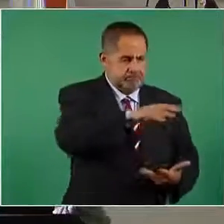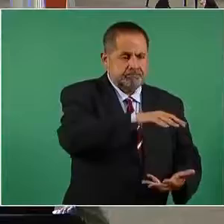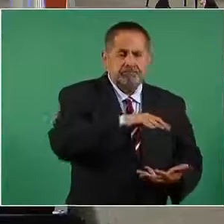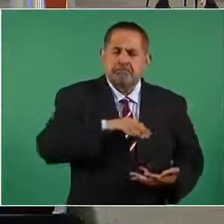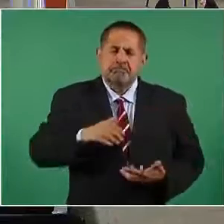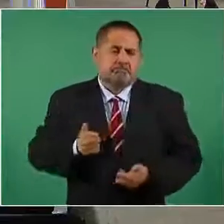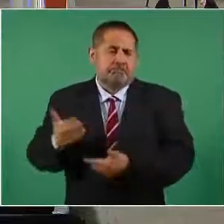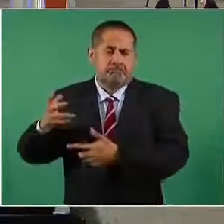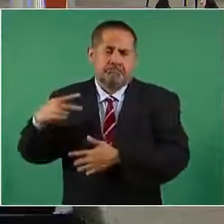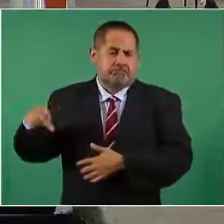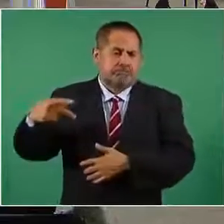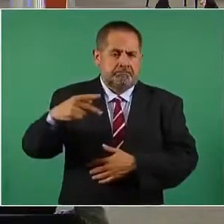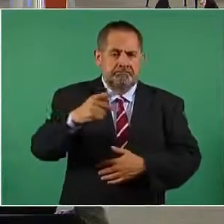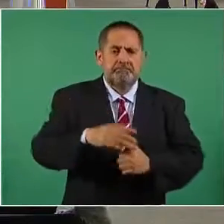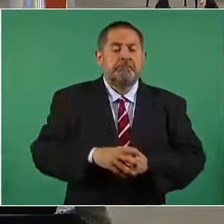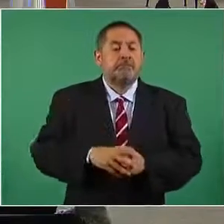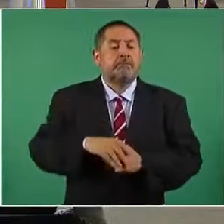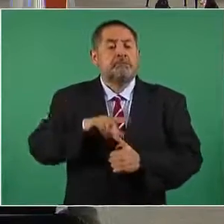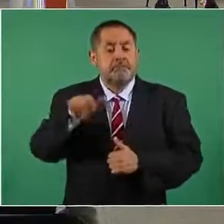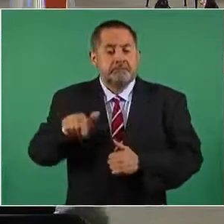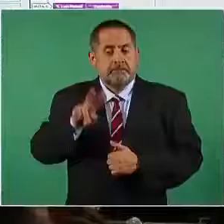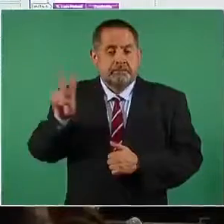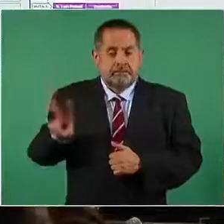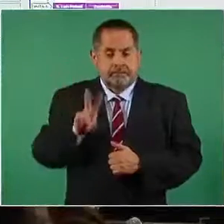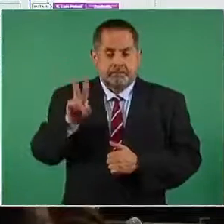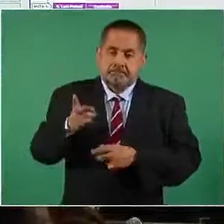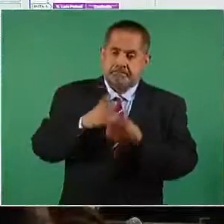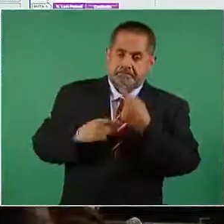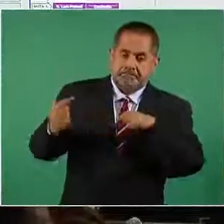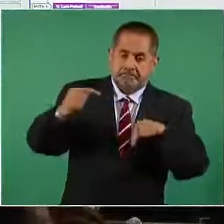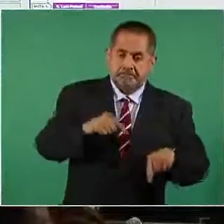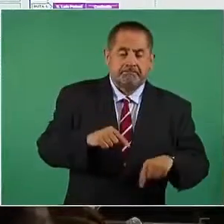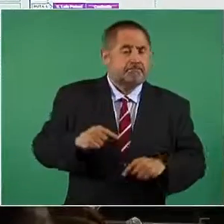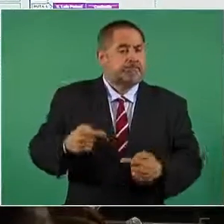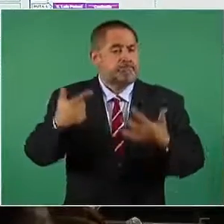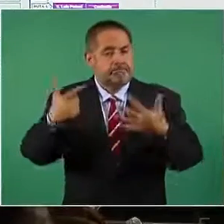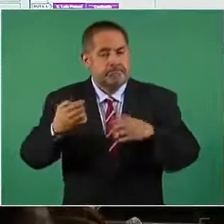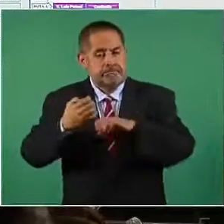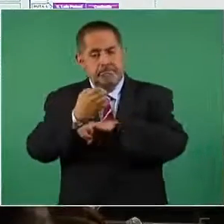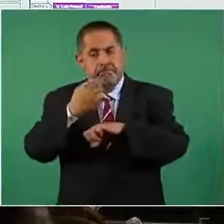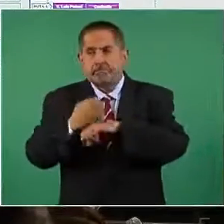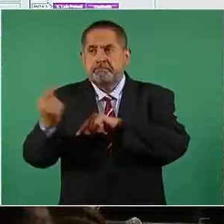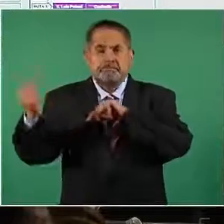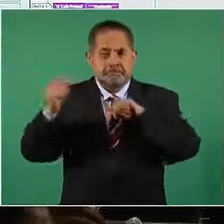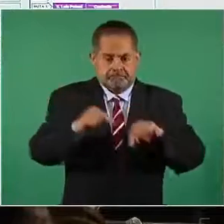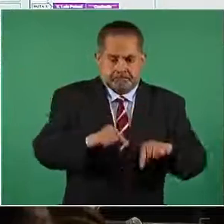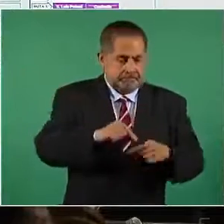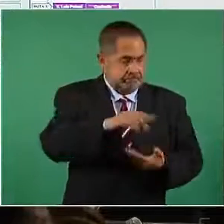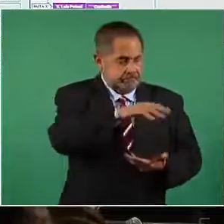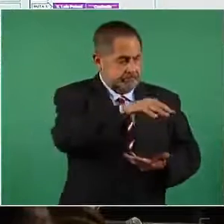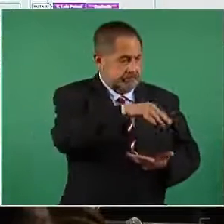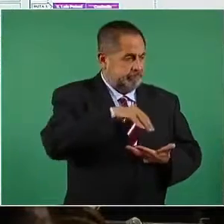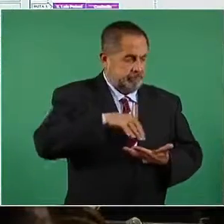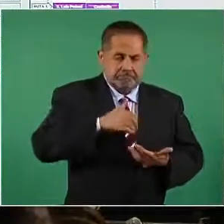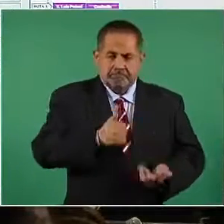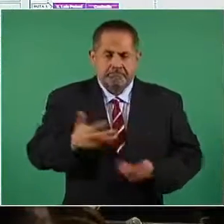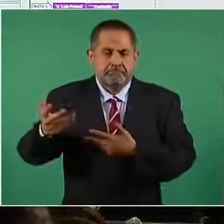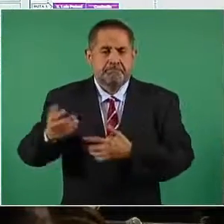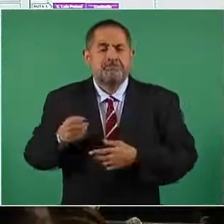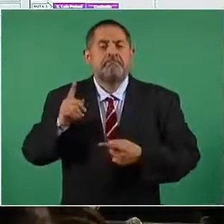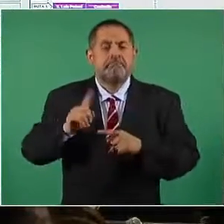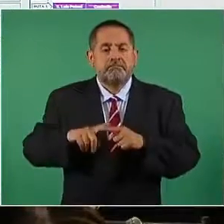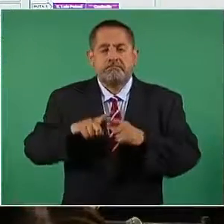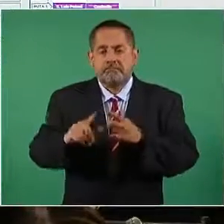viernes acudieron a Virmex siete estados, el viernes 13, que fueron